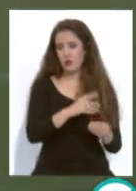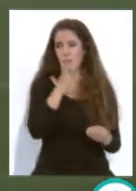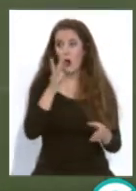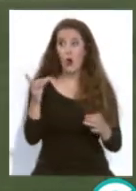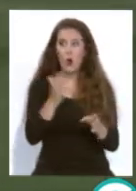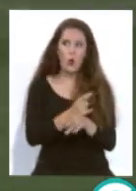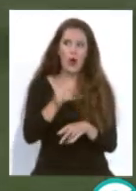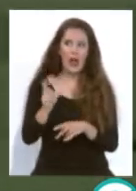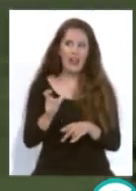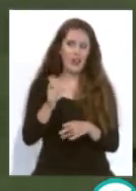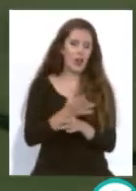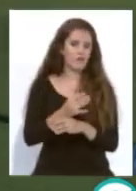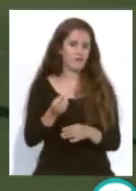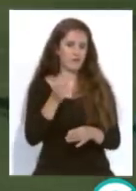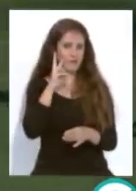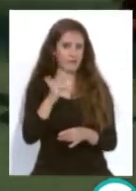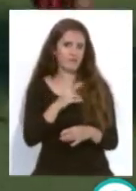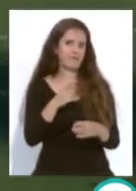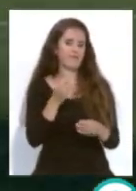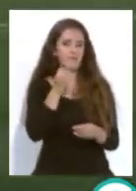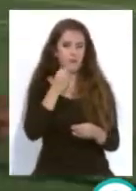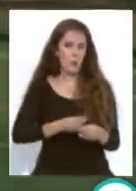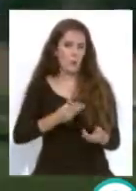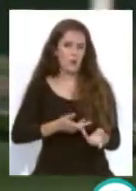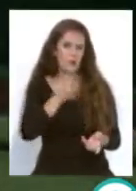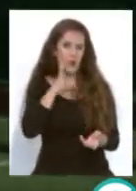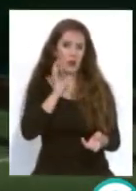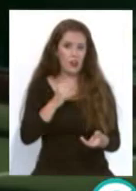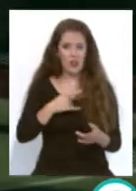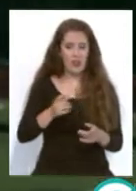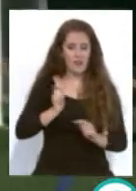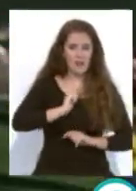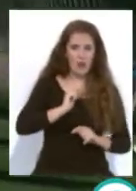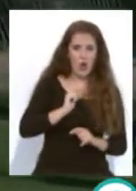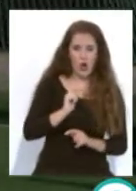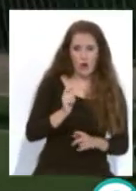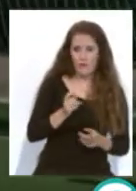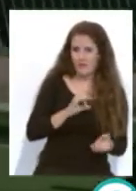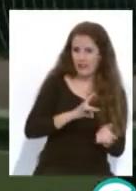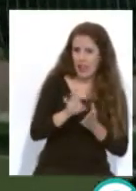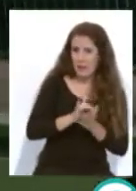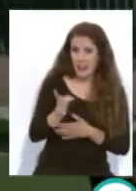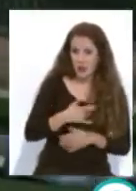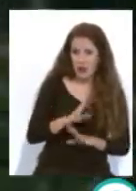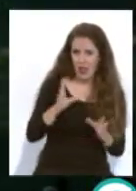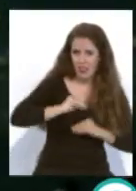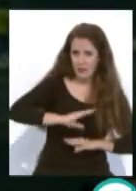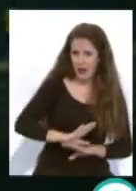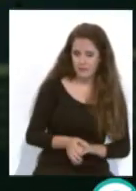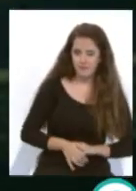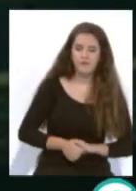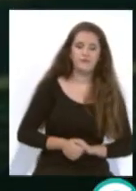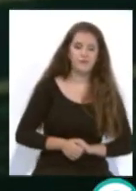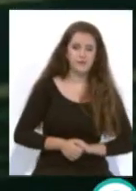que vino a renglón seguido que fue la expulsión el segundo gol y yo creo que se les vino la eliminatoria se le vino la eliminatoria encima sí claro